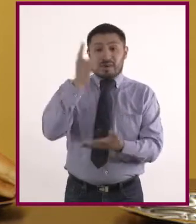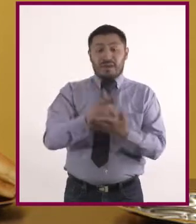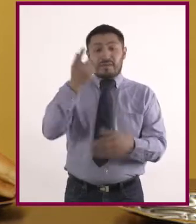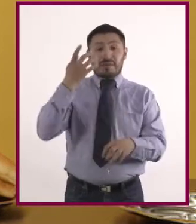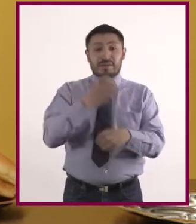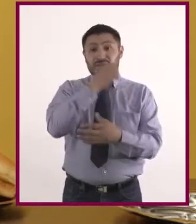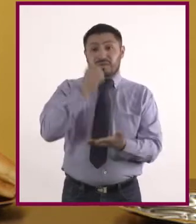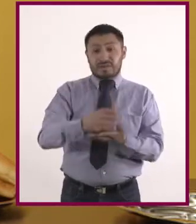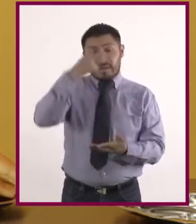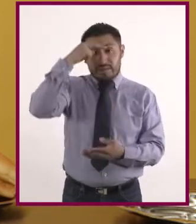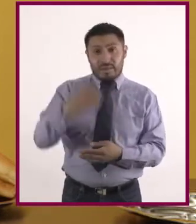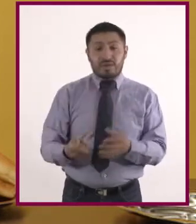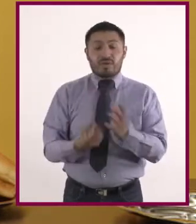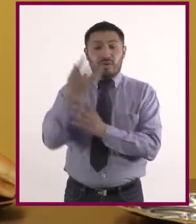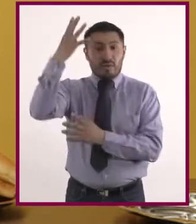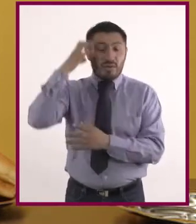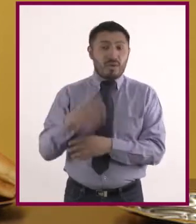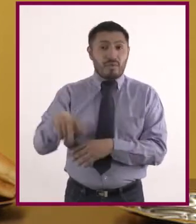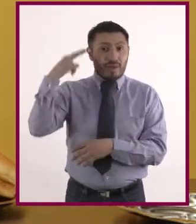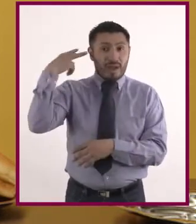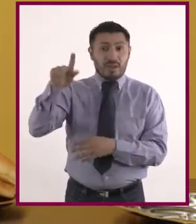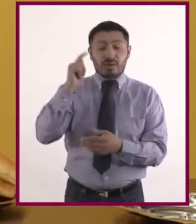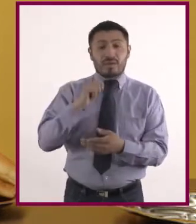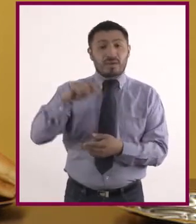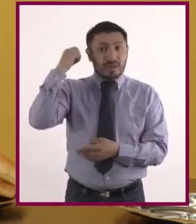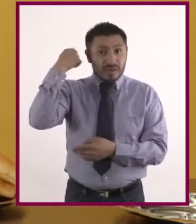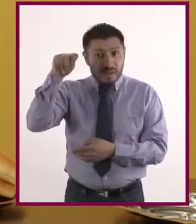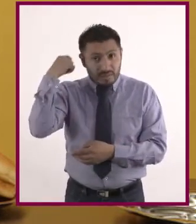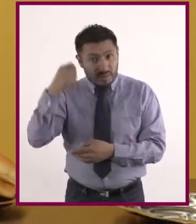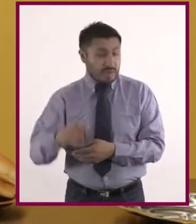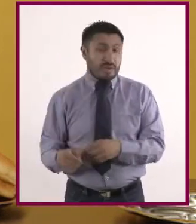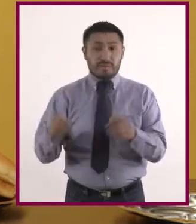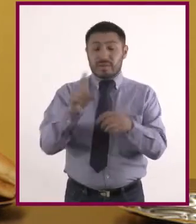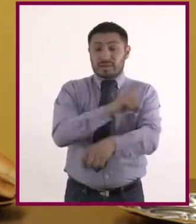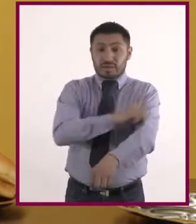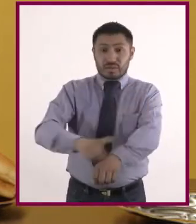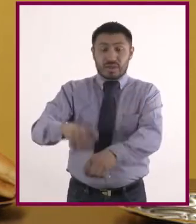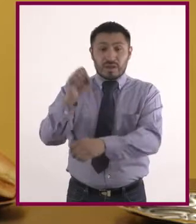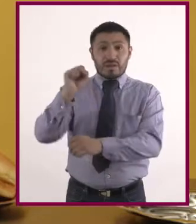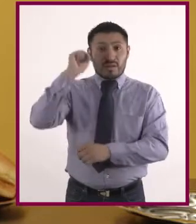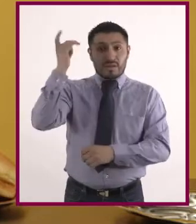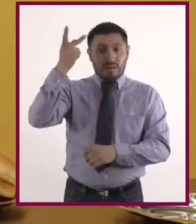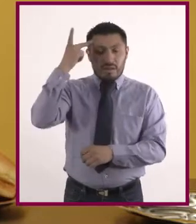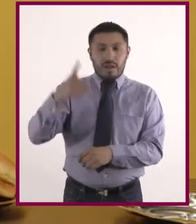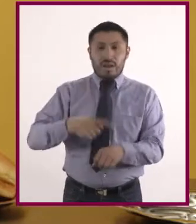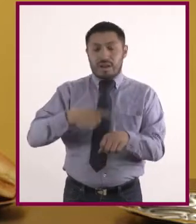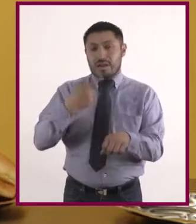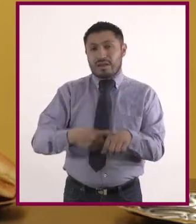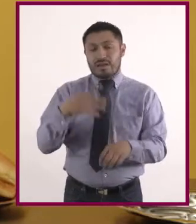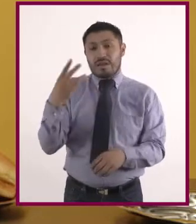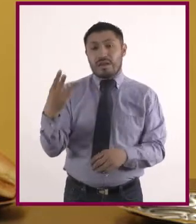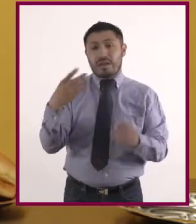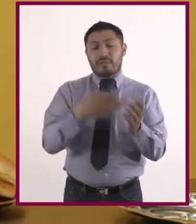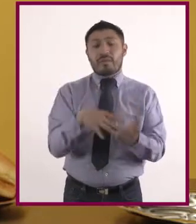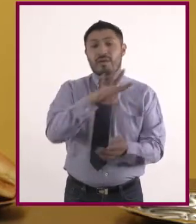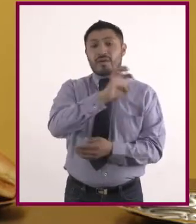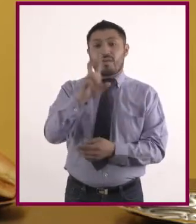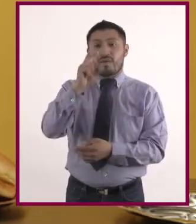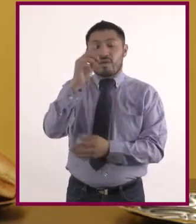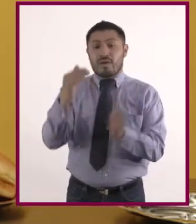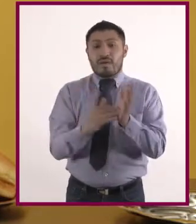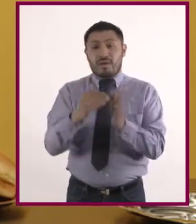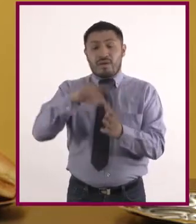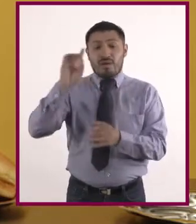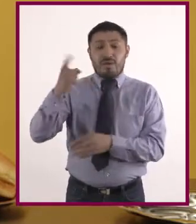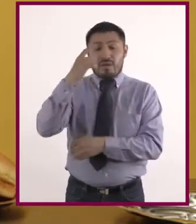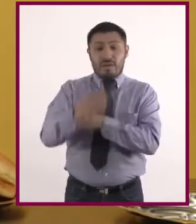Nuevo León, Veracruz, Tamaulipas, Durango y San Luis Potosí. Esta enfermedad representa un gasto económico de 3 mil 430 millones